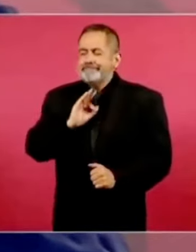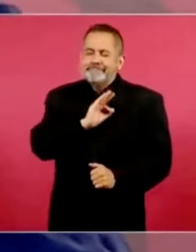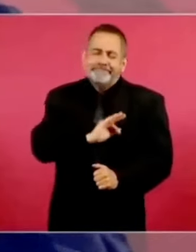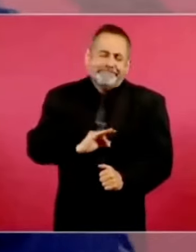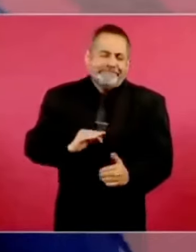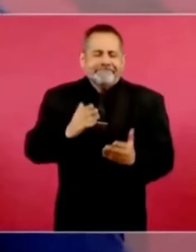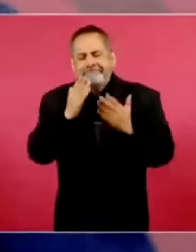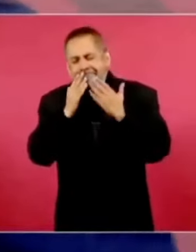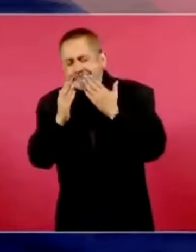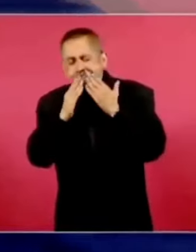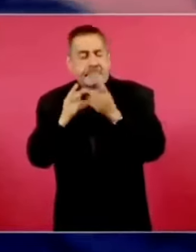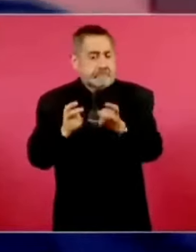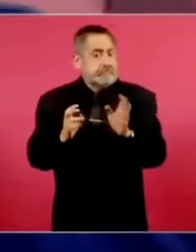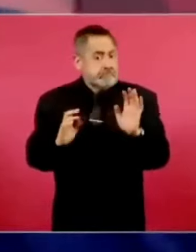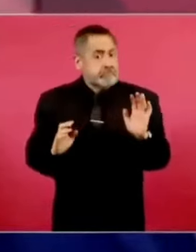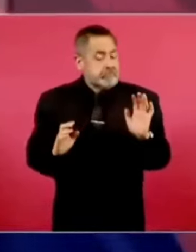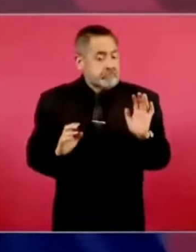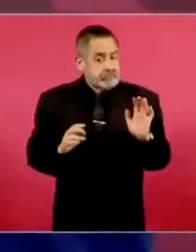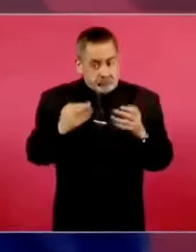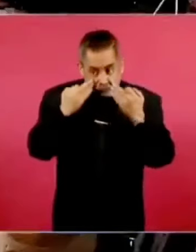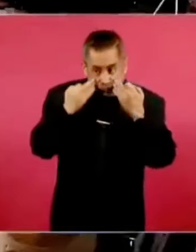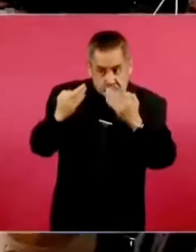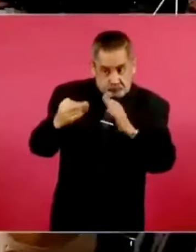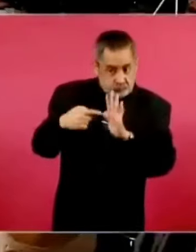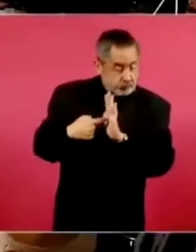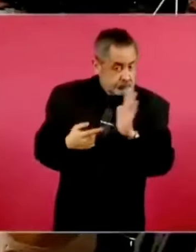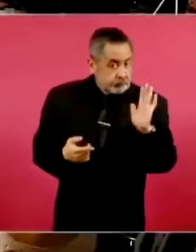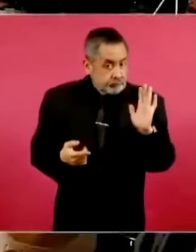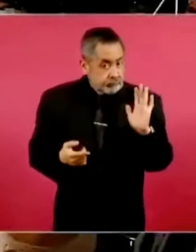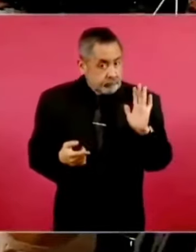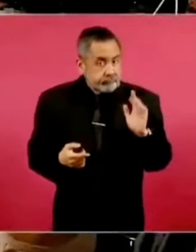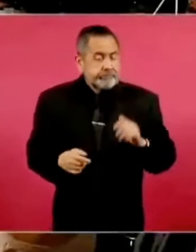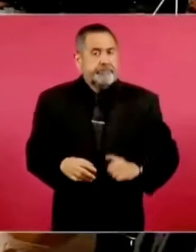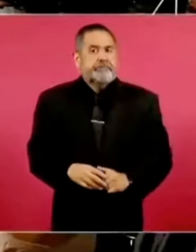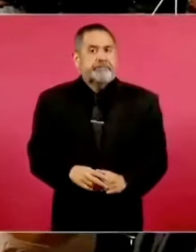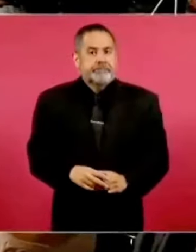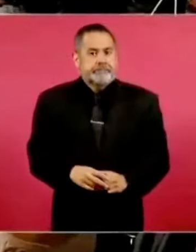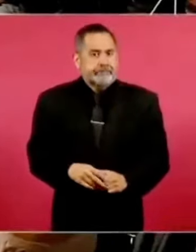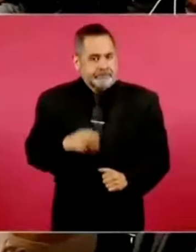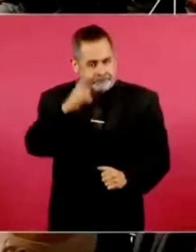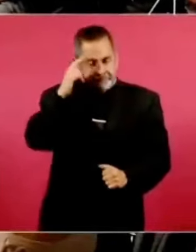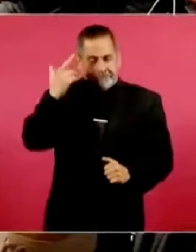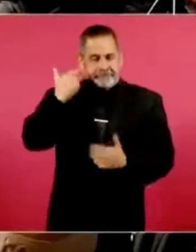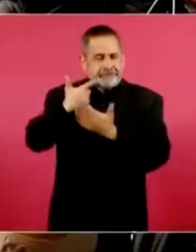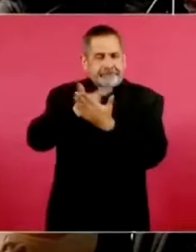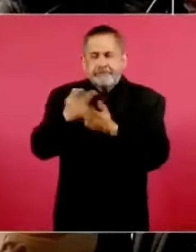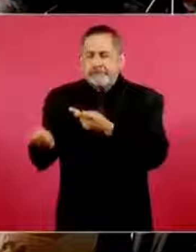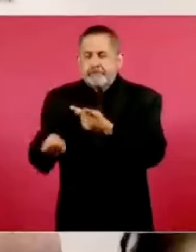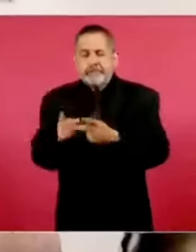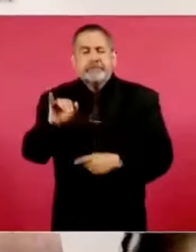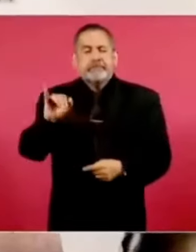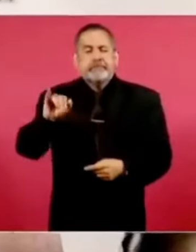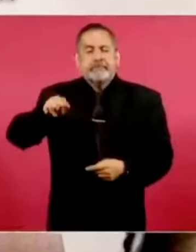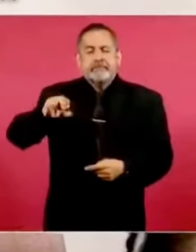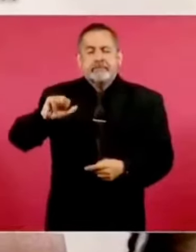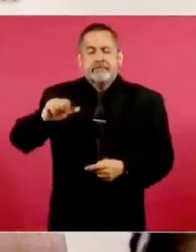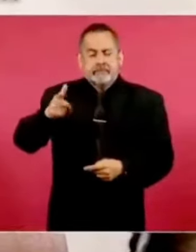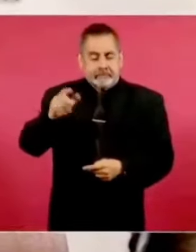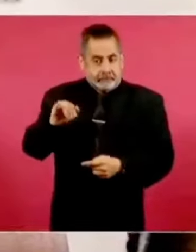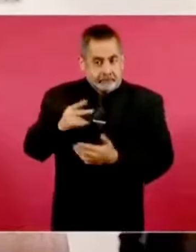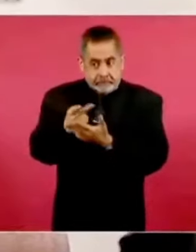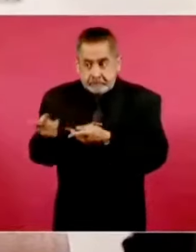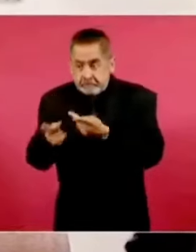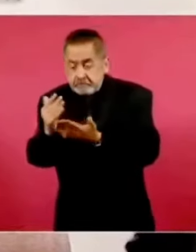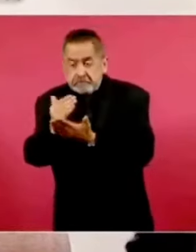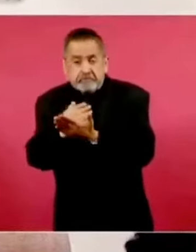Así lo demuestra la encuesta del Inegi, el pueblo